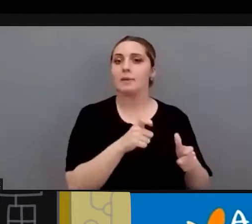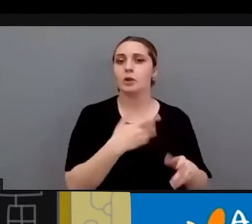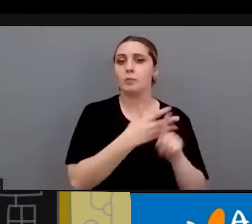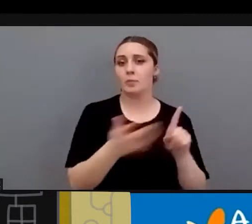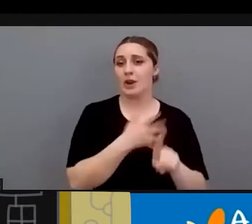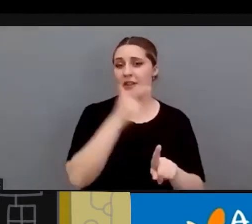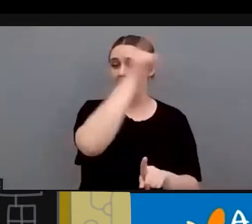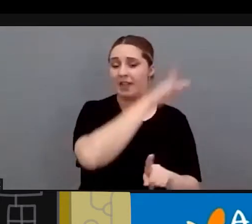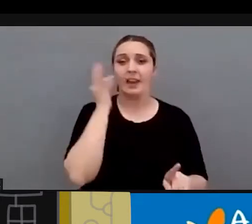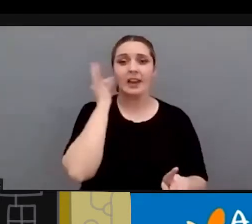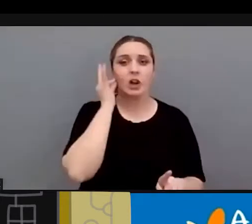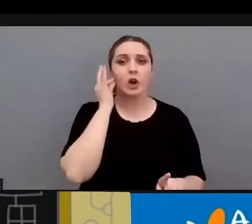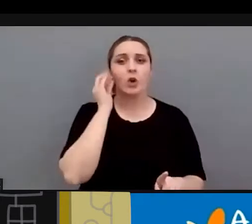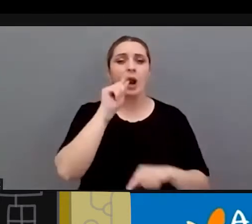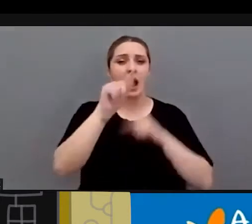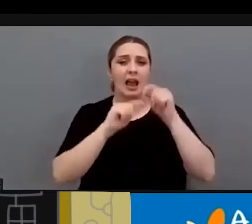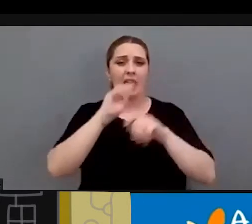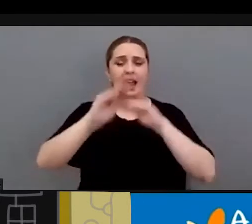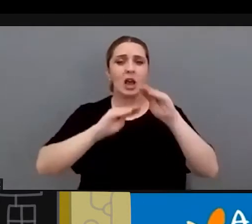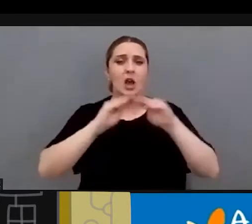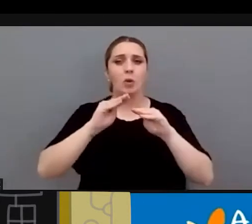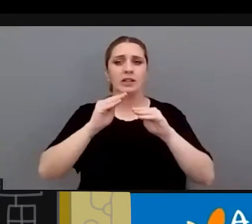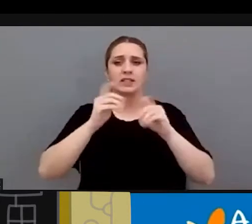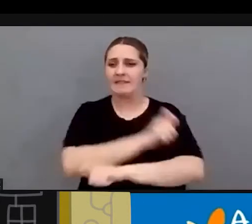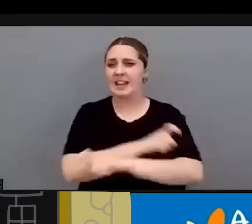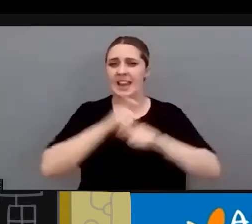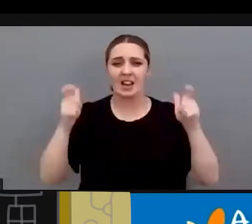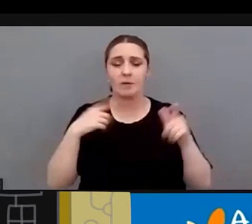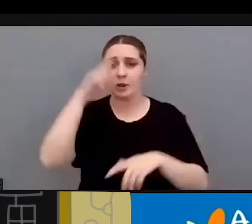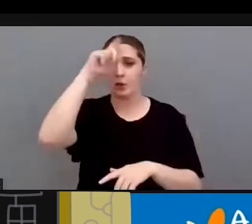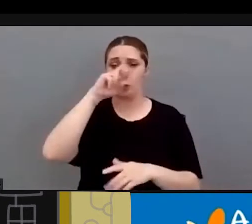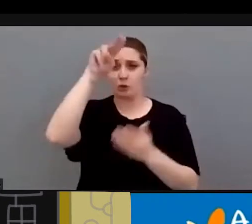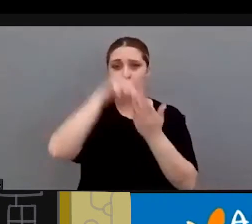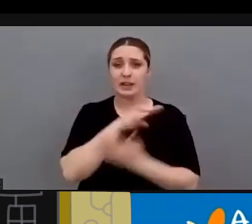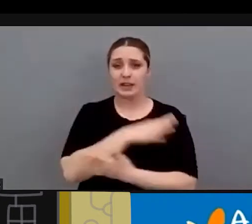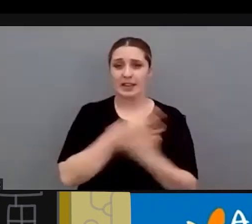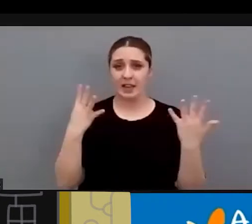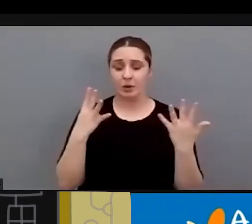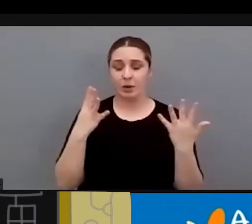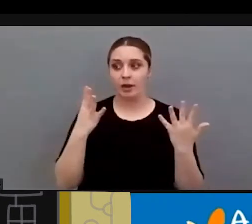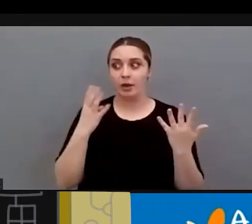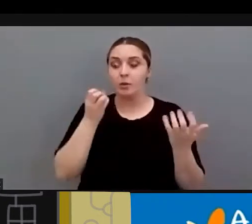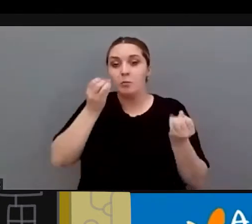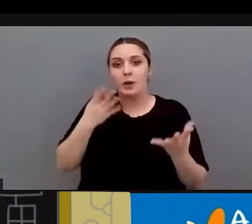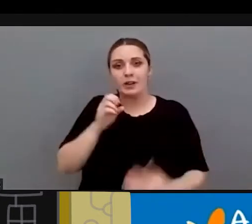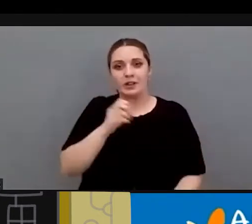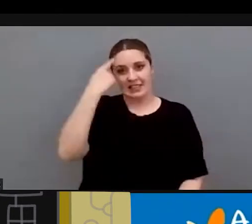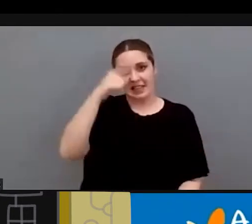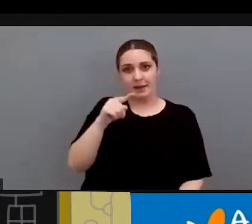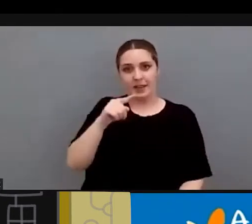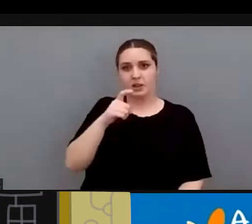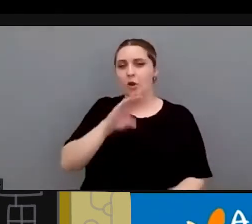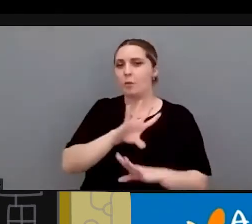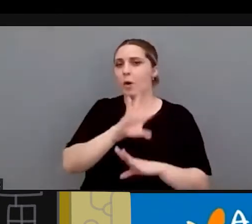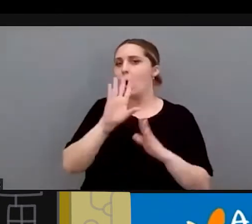género, la macroencuesta, que ha salido en la última macroencuesta de 2019, bueno, pues, ¿sabéis que es la más completa,